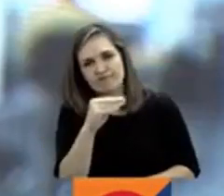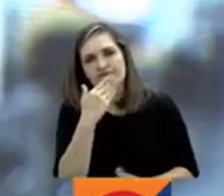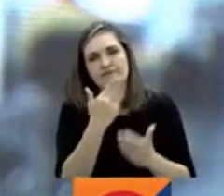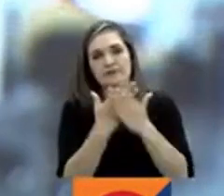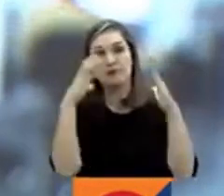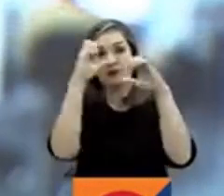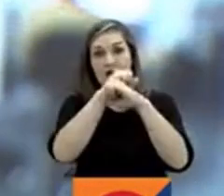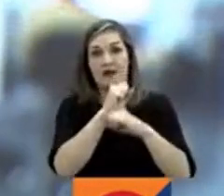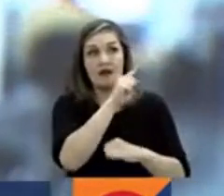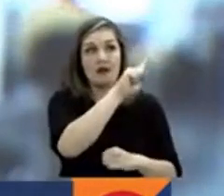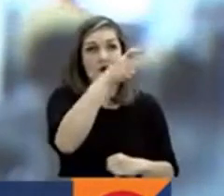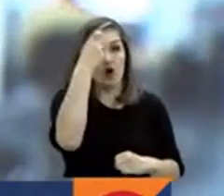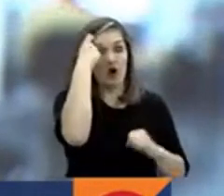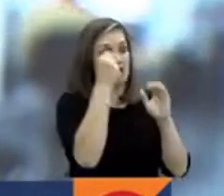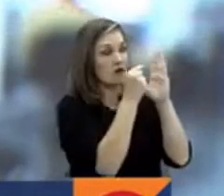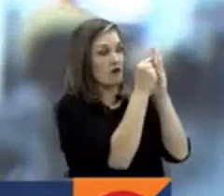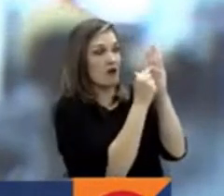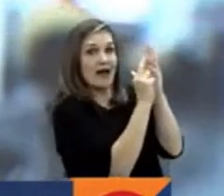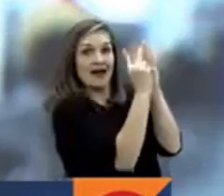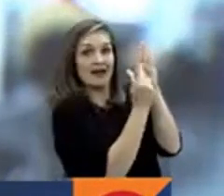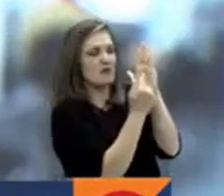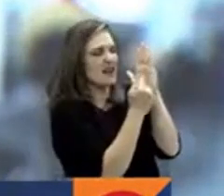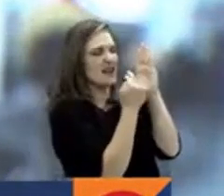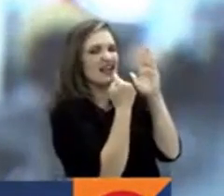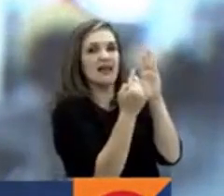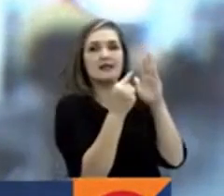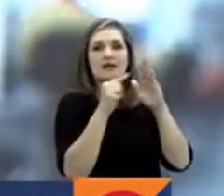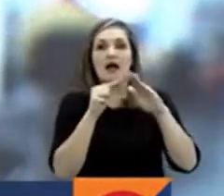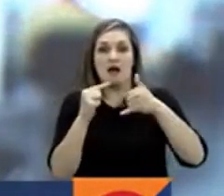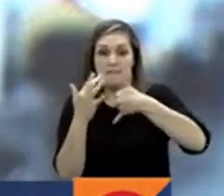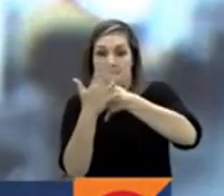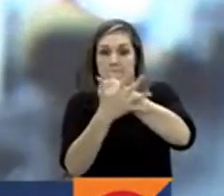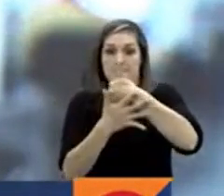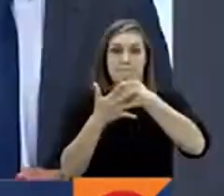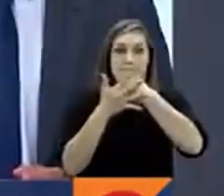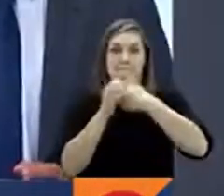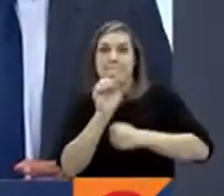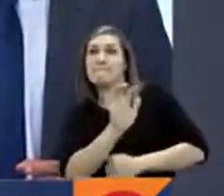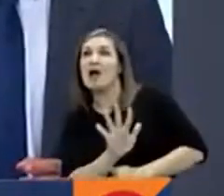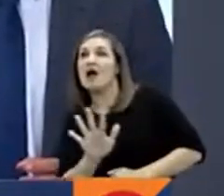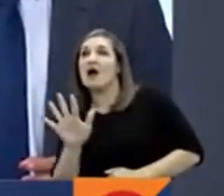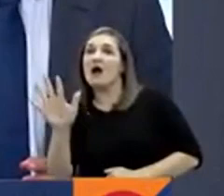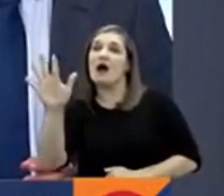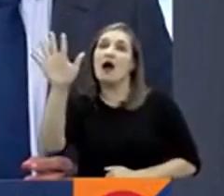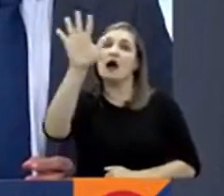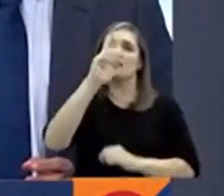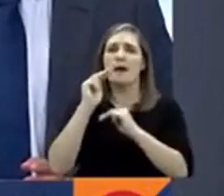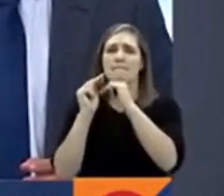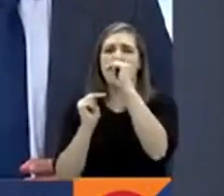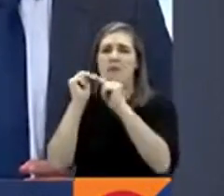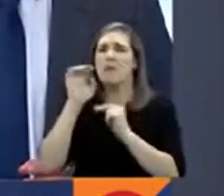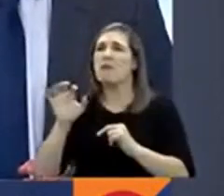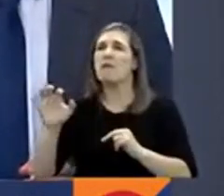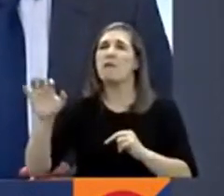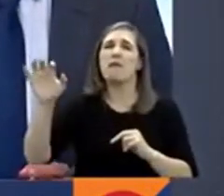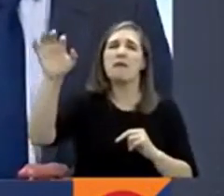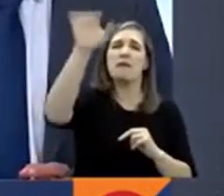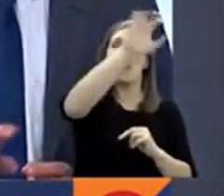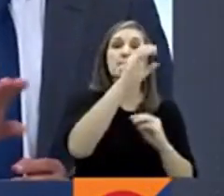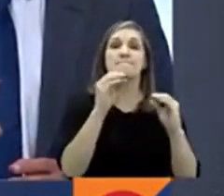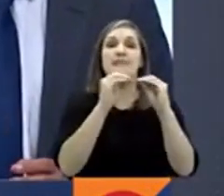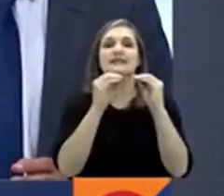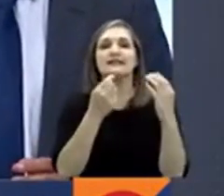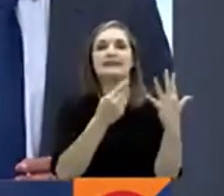está indicando el gobierno nacional en la reforma es ampliar la cobertura. Se van a construir más de 600 puntos de atención primaria en salud y algunas